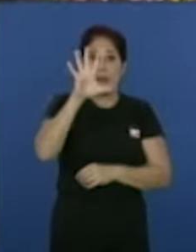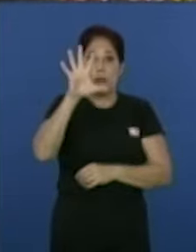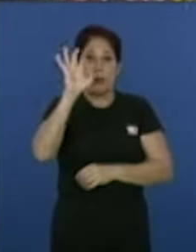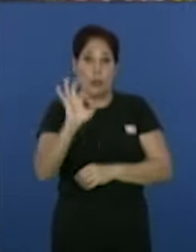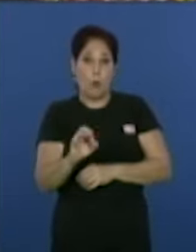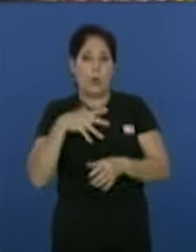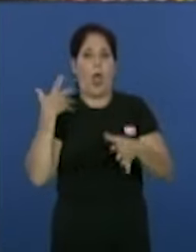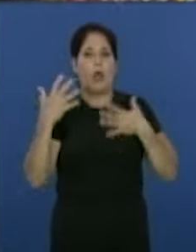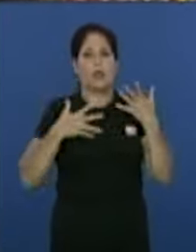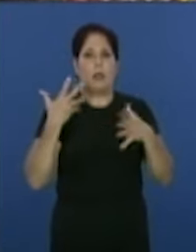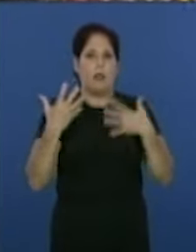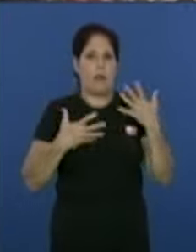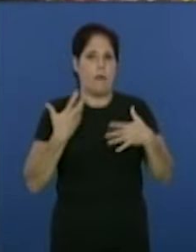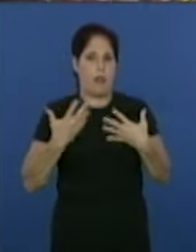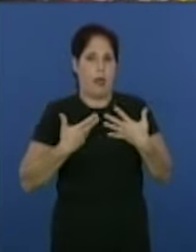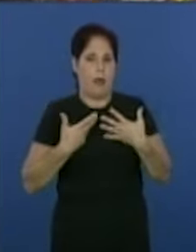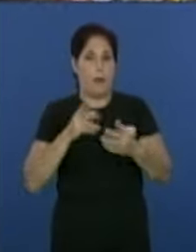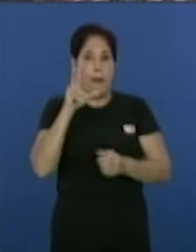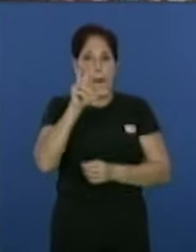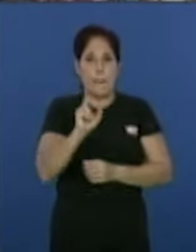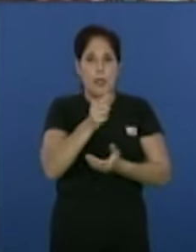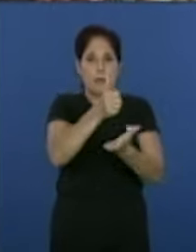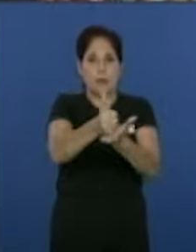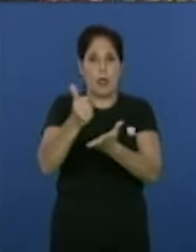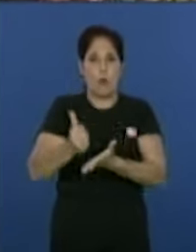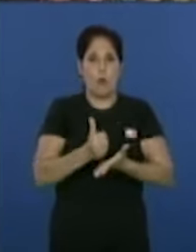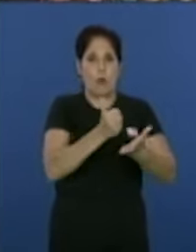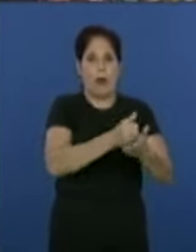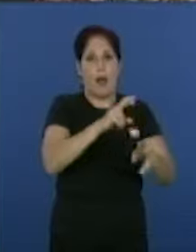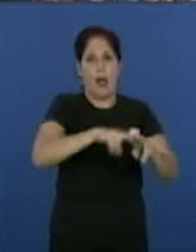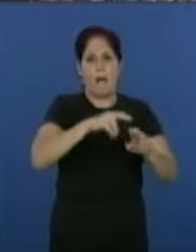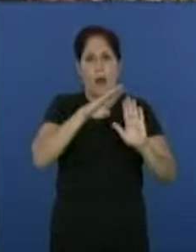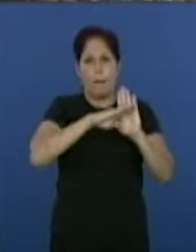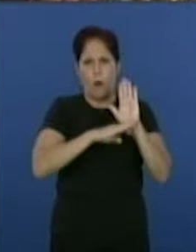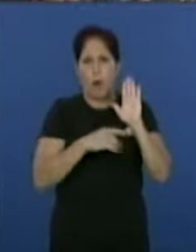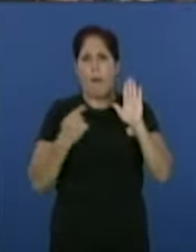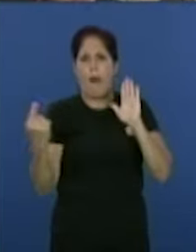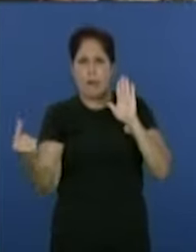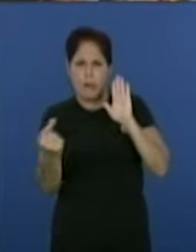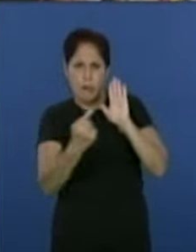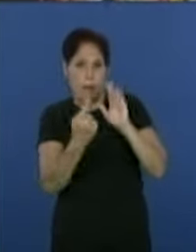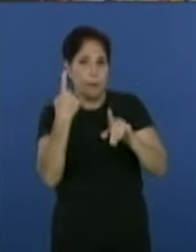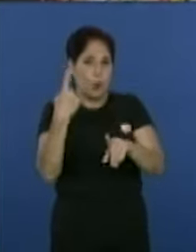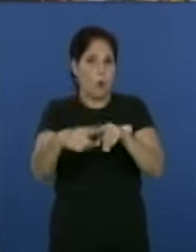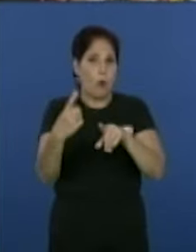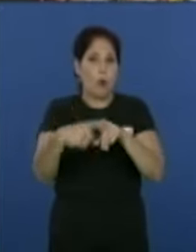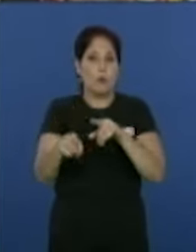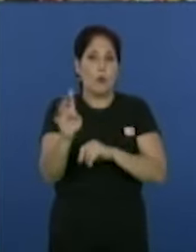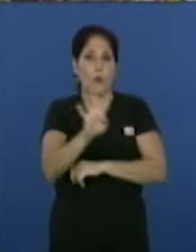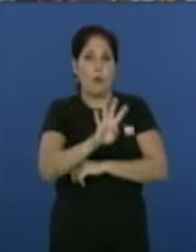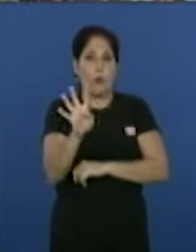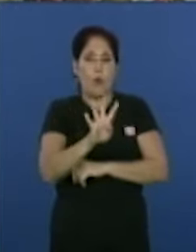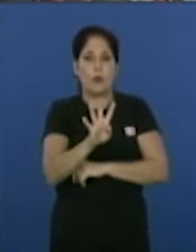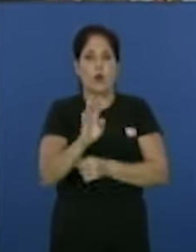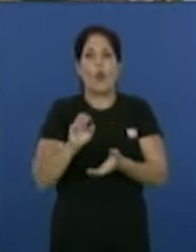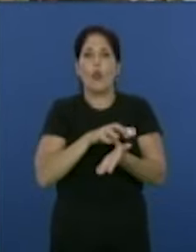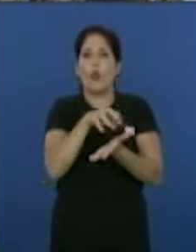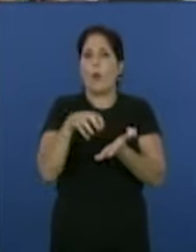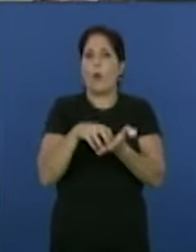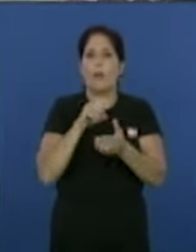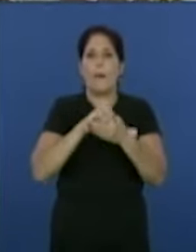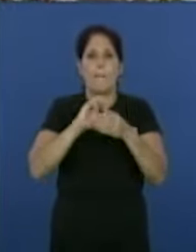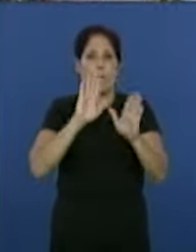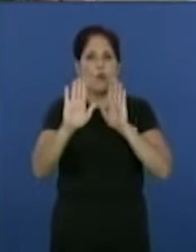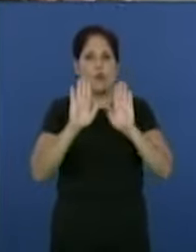actividades en los 20 centros en La Habana con programación y también el resto, los otros 4 estarán insertados dentro de los